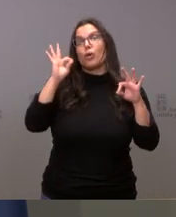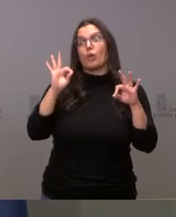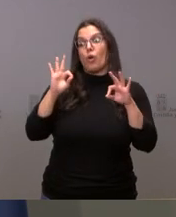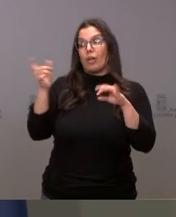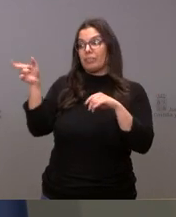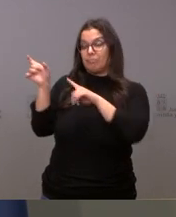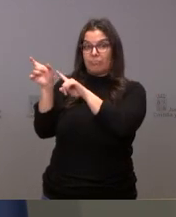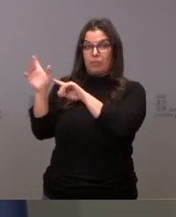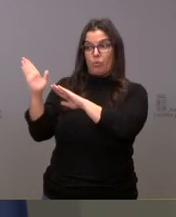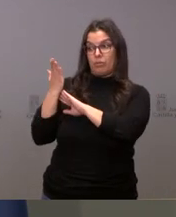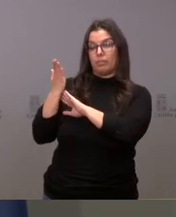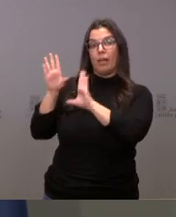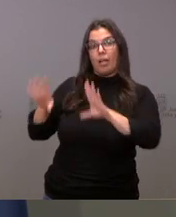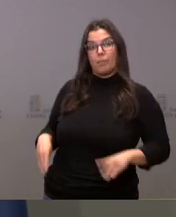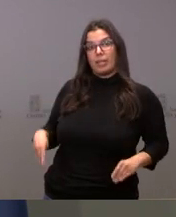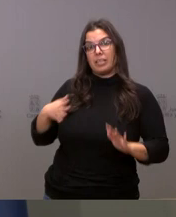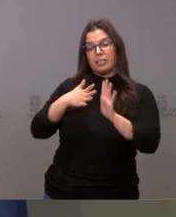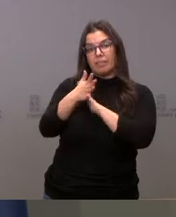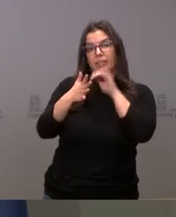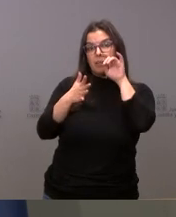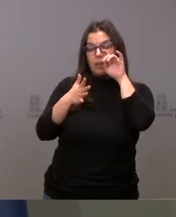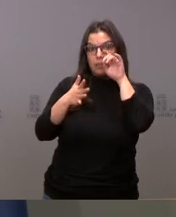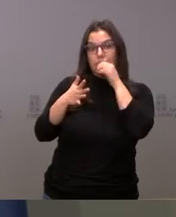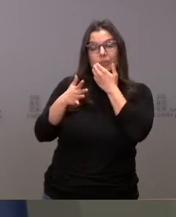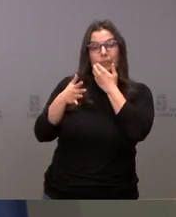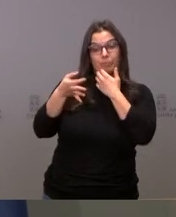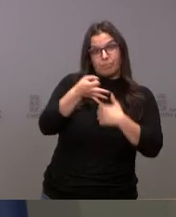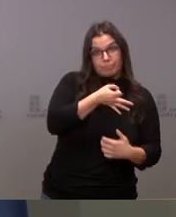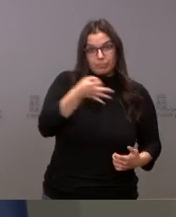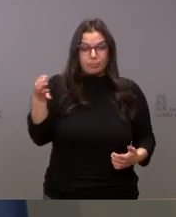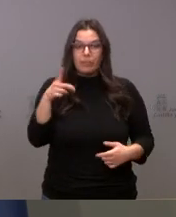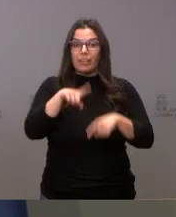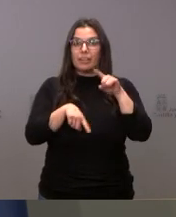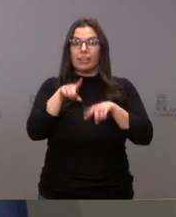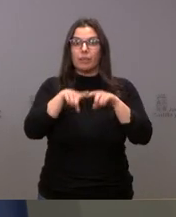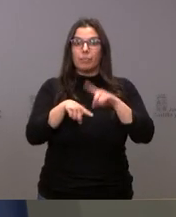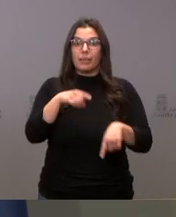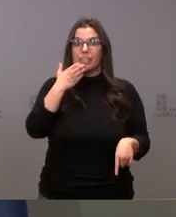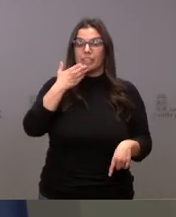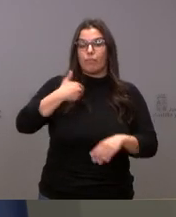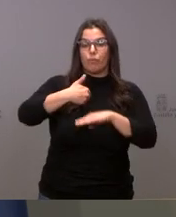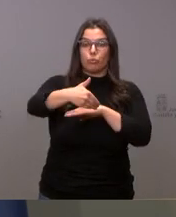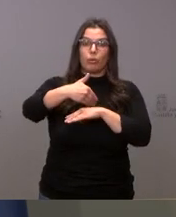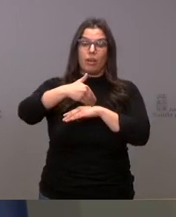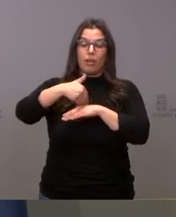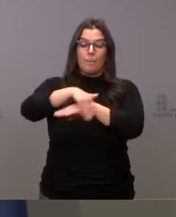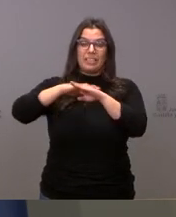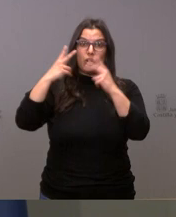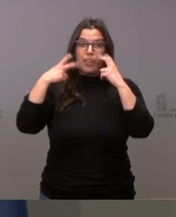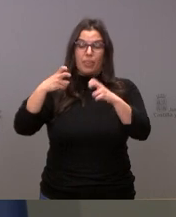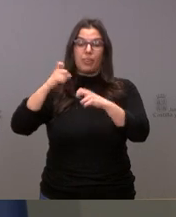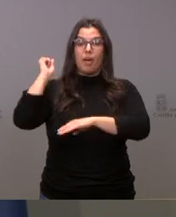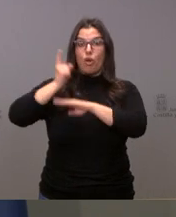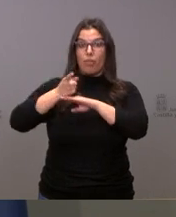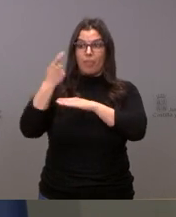establece que la eficacia del mismo queda condicionado a que la futura orden de pago por parte del Ministerio de Hacienda y Función